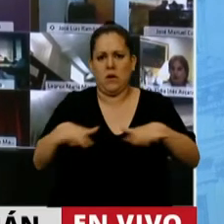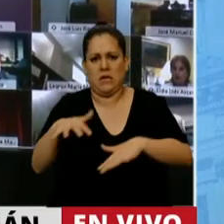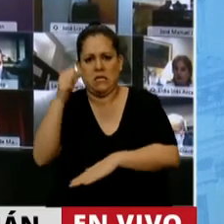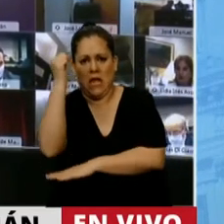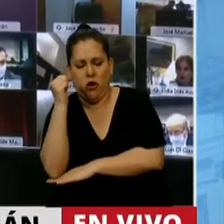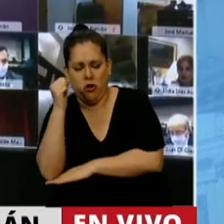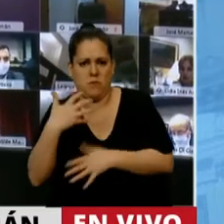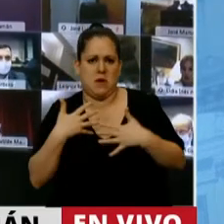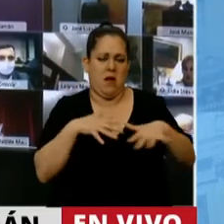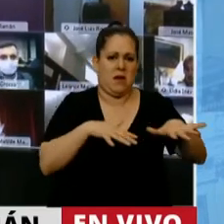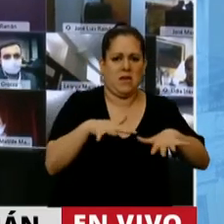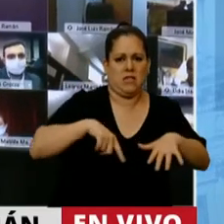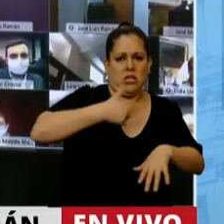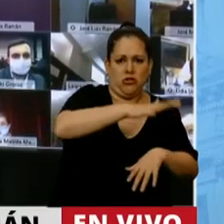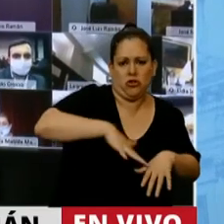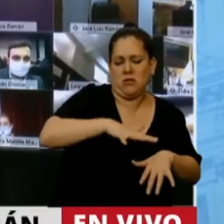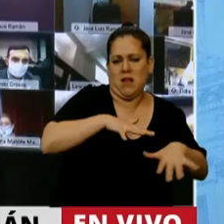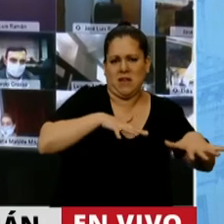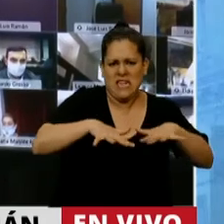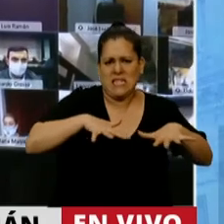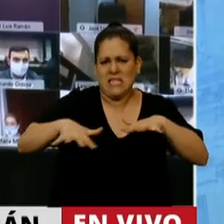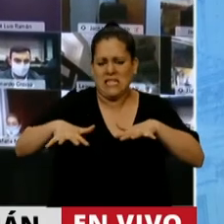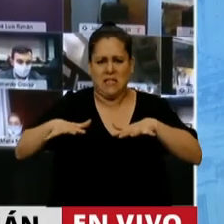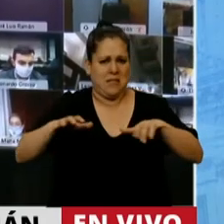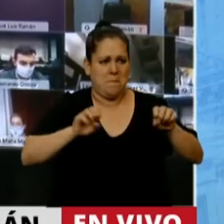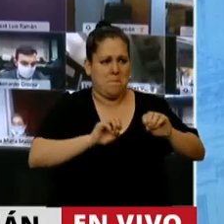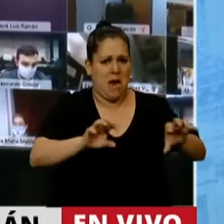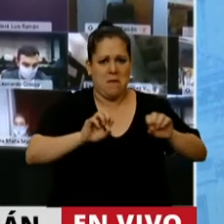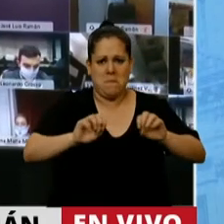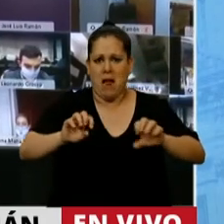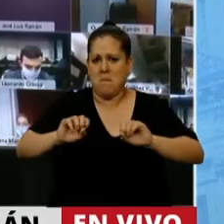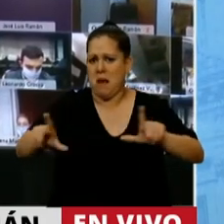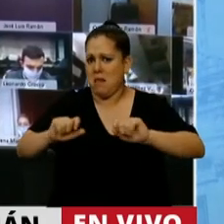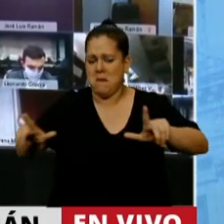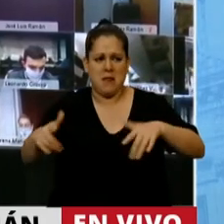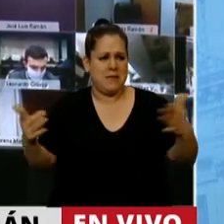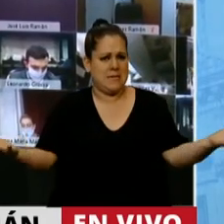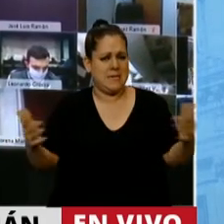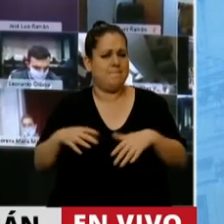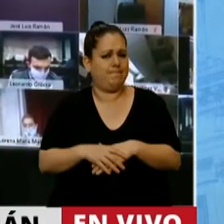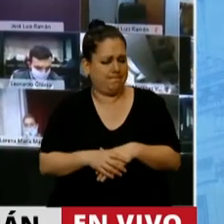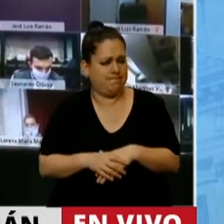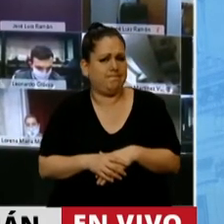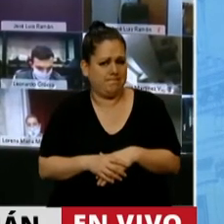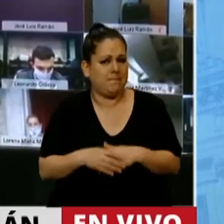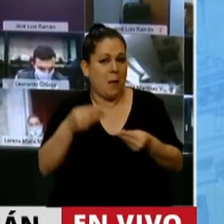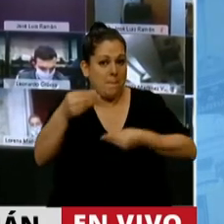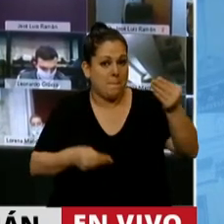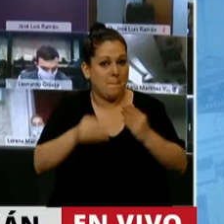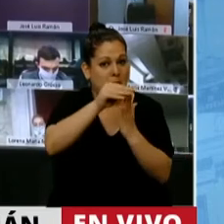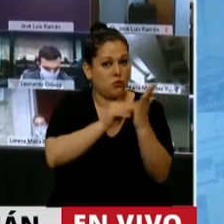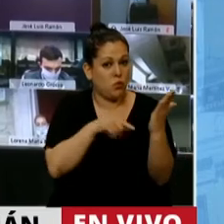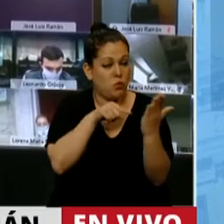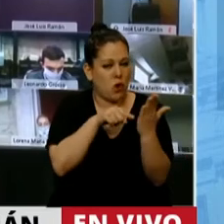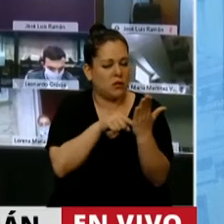crisis económicas, y seguimos con una gran crisis en el tema de seguridad. De acuerdo con la distribución que vi de este presupuesto,